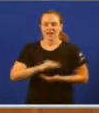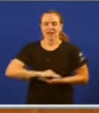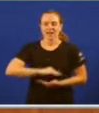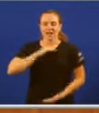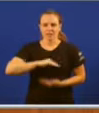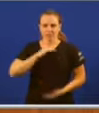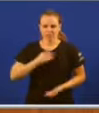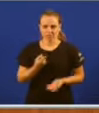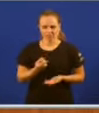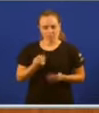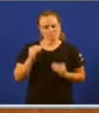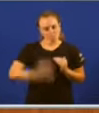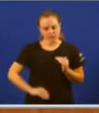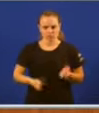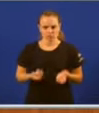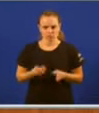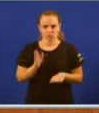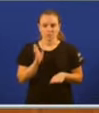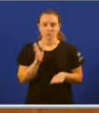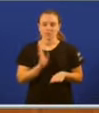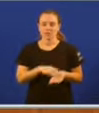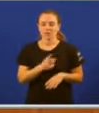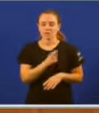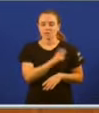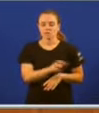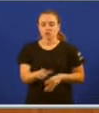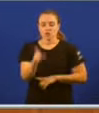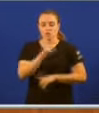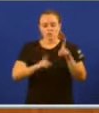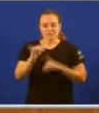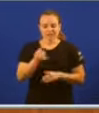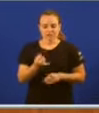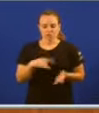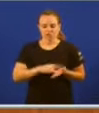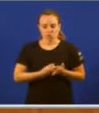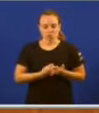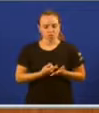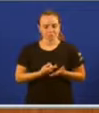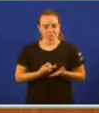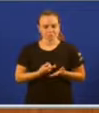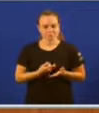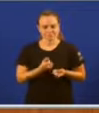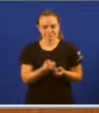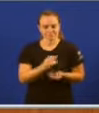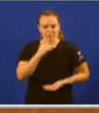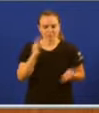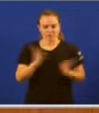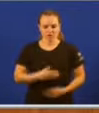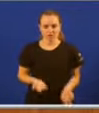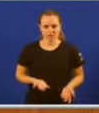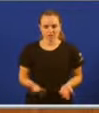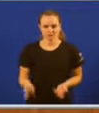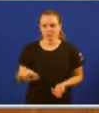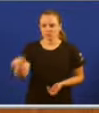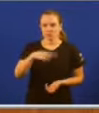poder resolverle os problemas que teñen as persoas deste país. Porque, mire, hai un dogma que vostedes